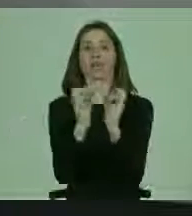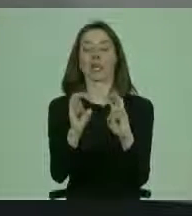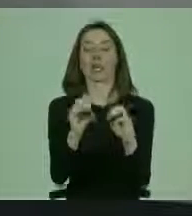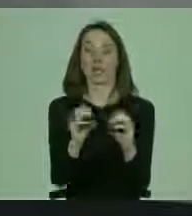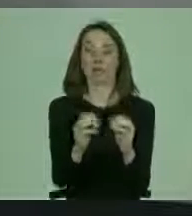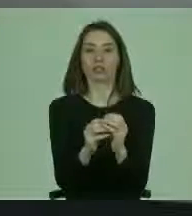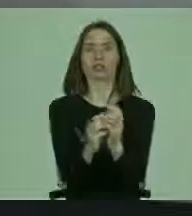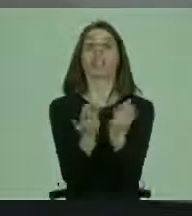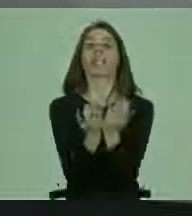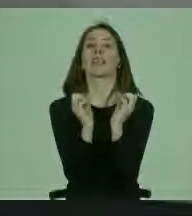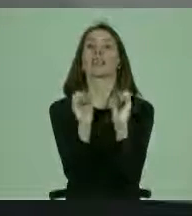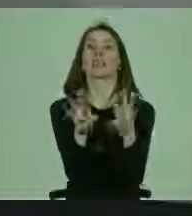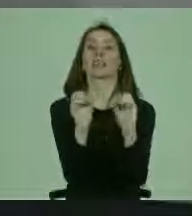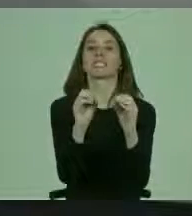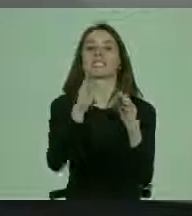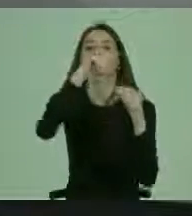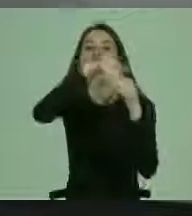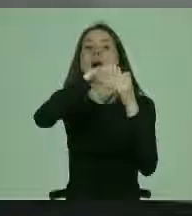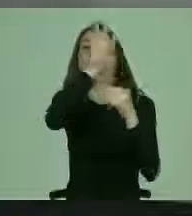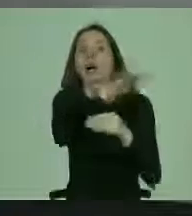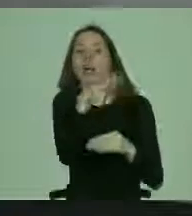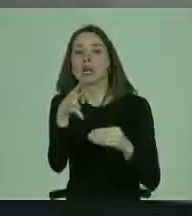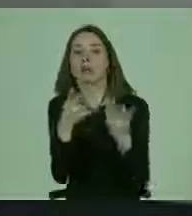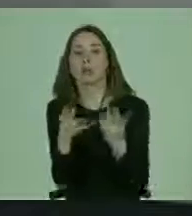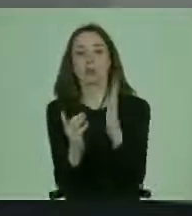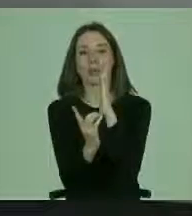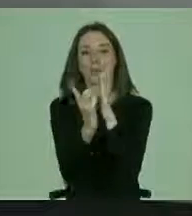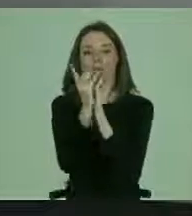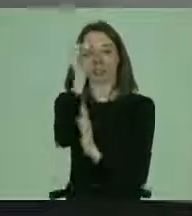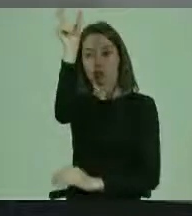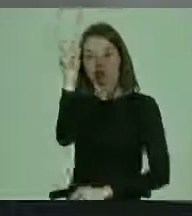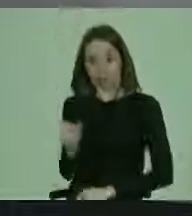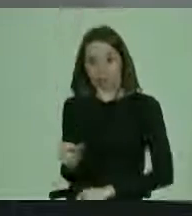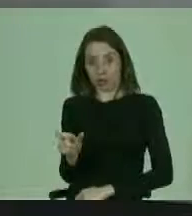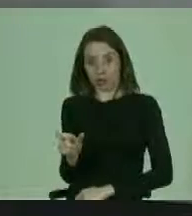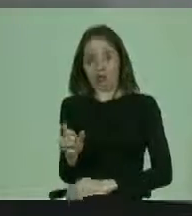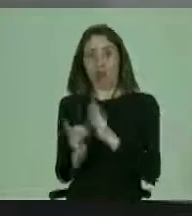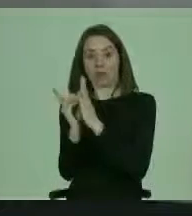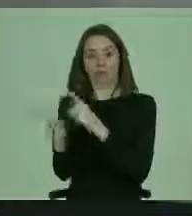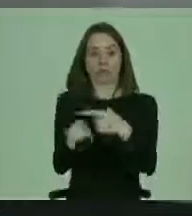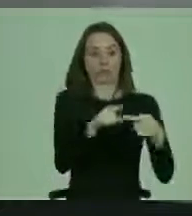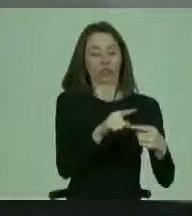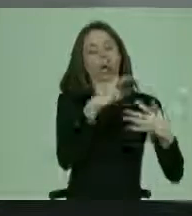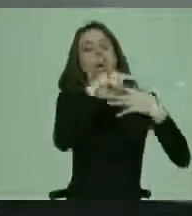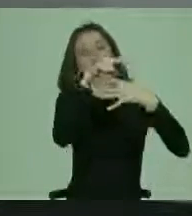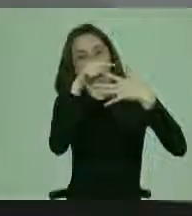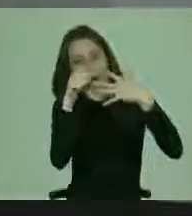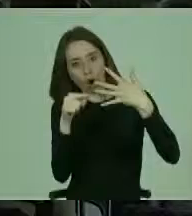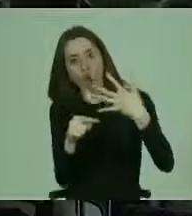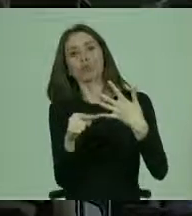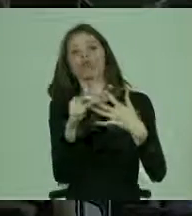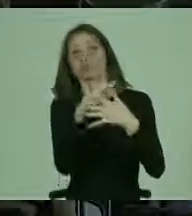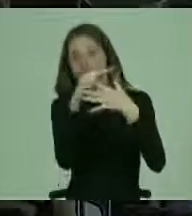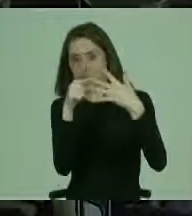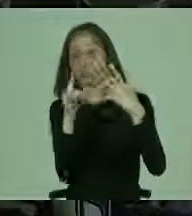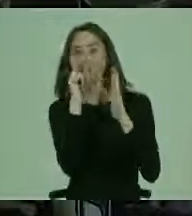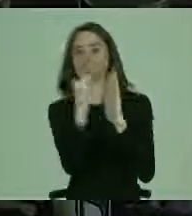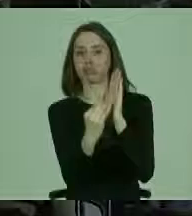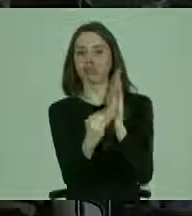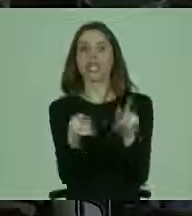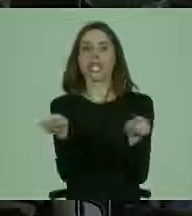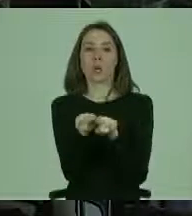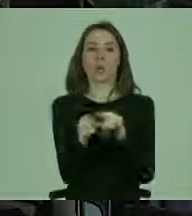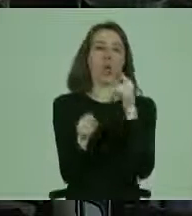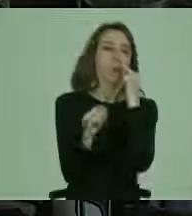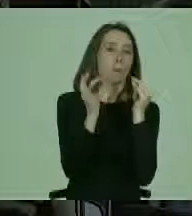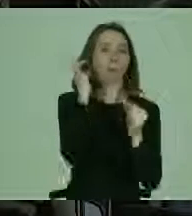contenido sustantivo de la educación, desarrollo personal y social. Otros más, otros más, igualdad entre